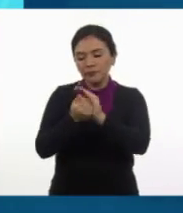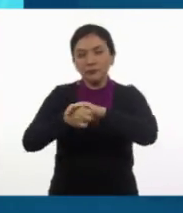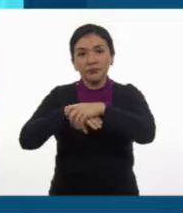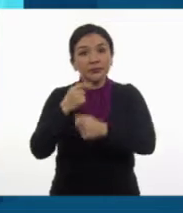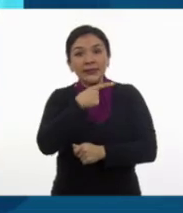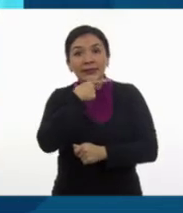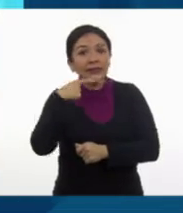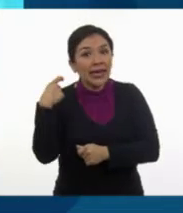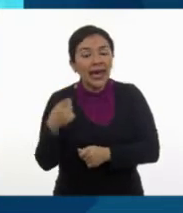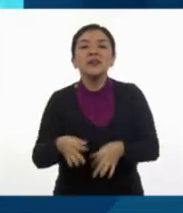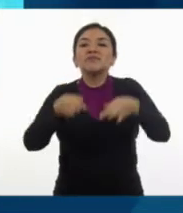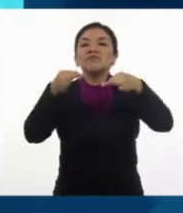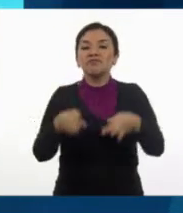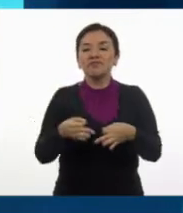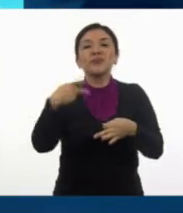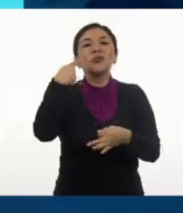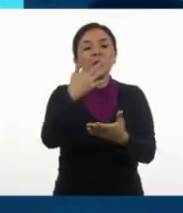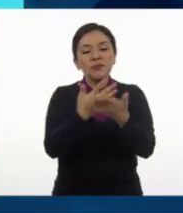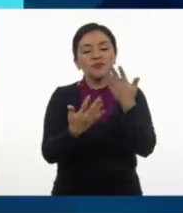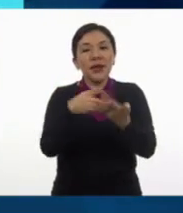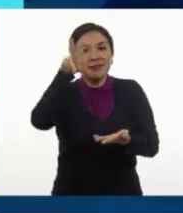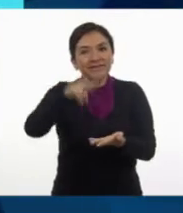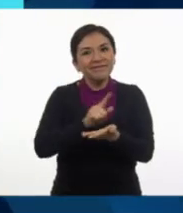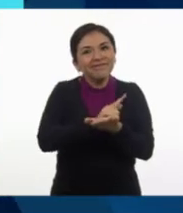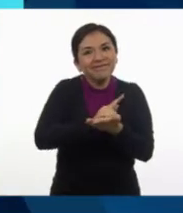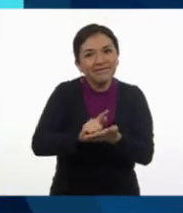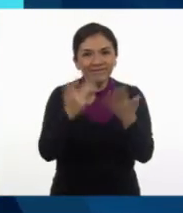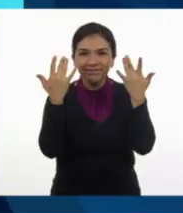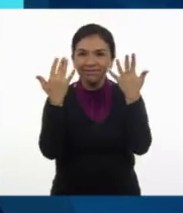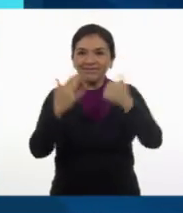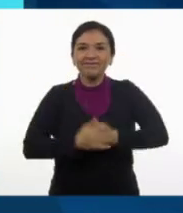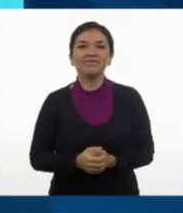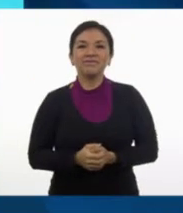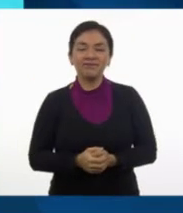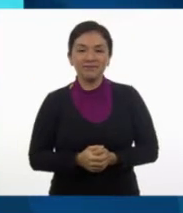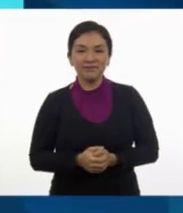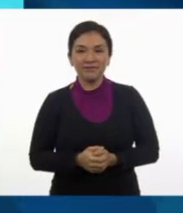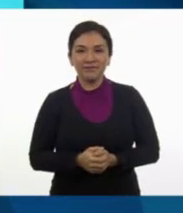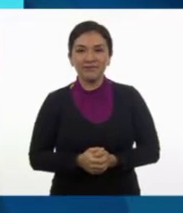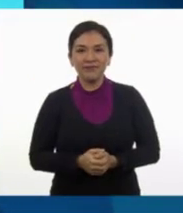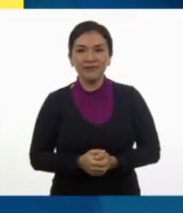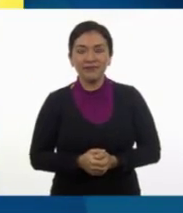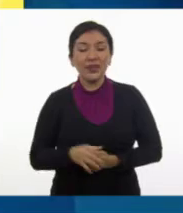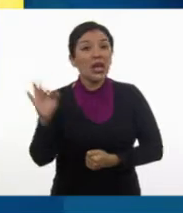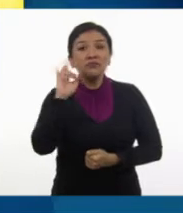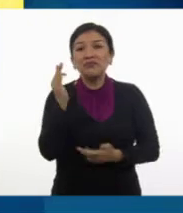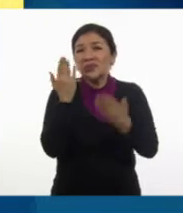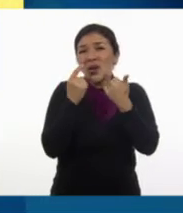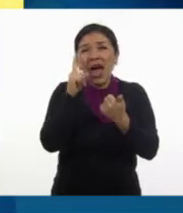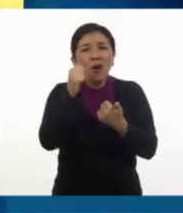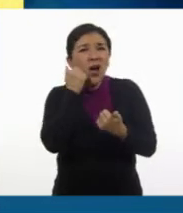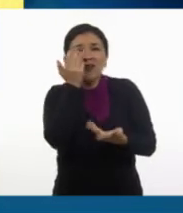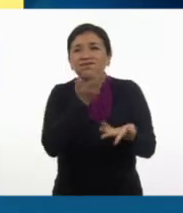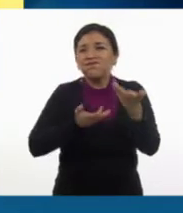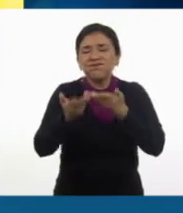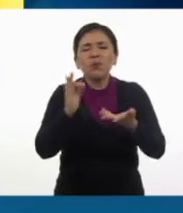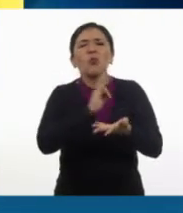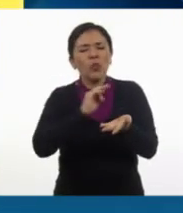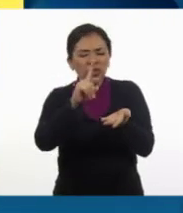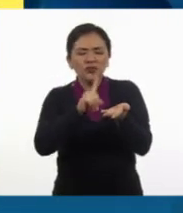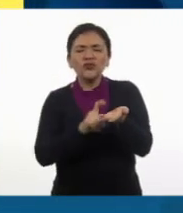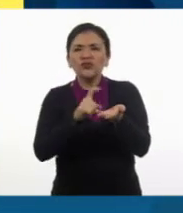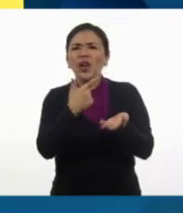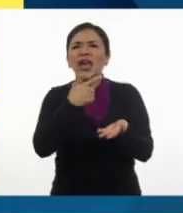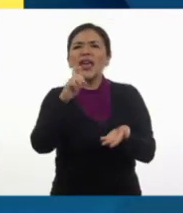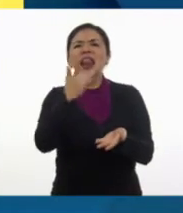con una toalla. ¡Y listo! Tus manos están limpias. Si no tienes agua y jabón, usa